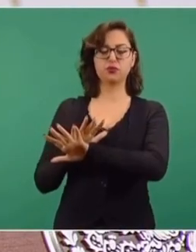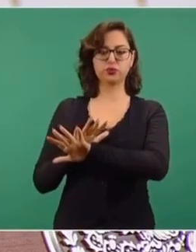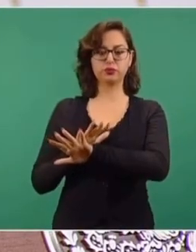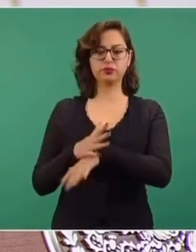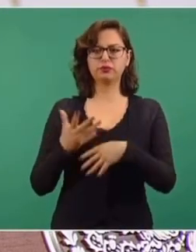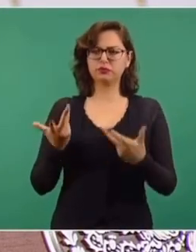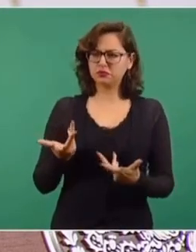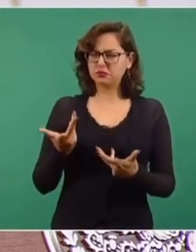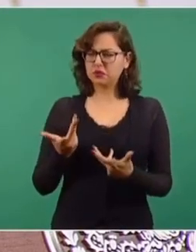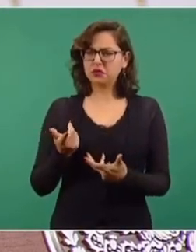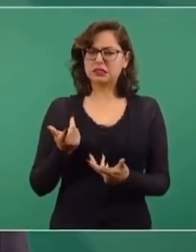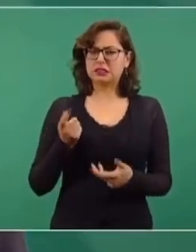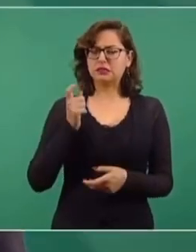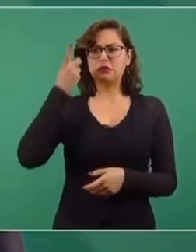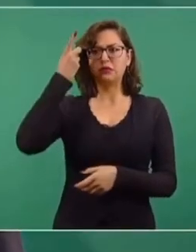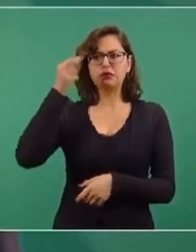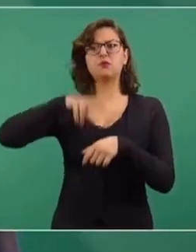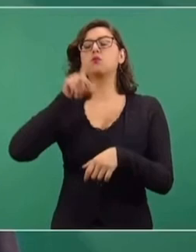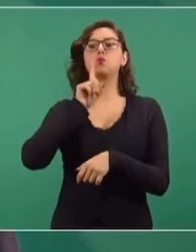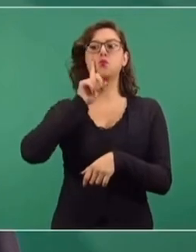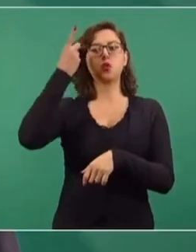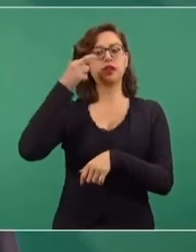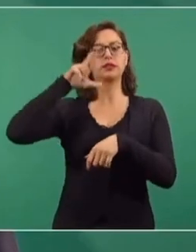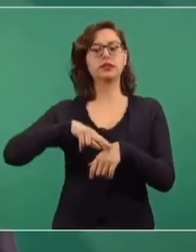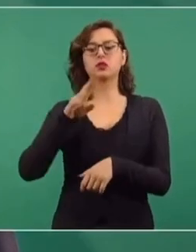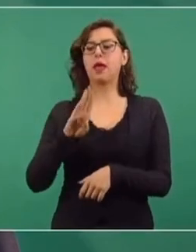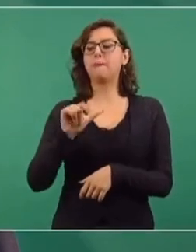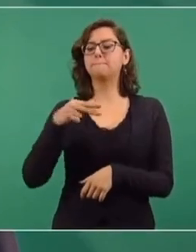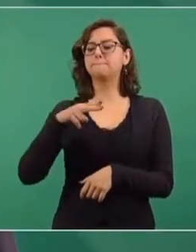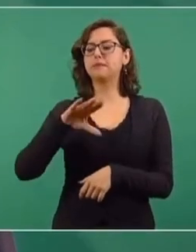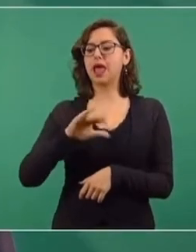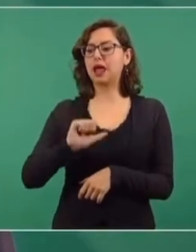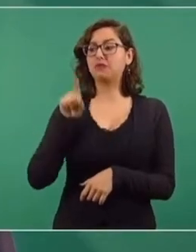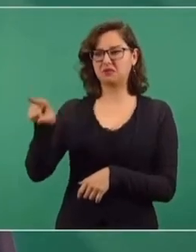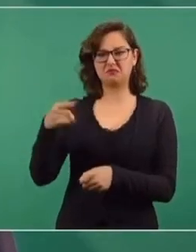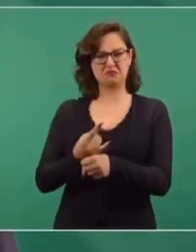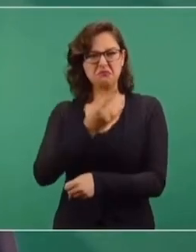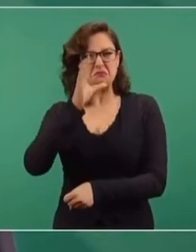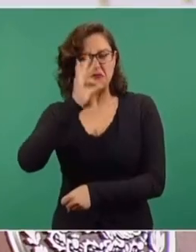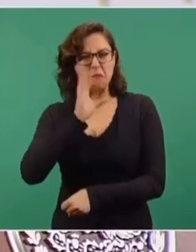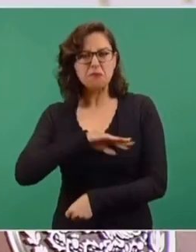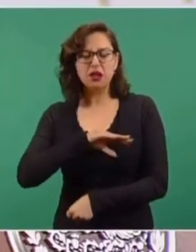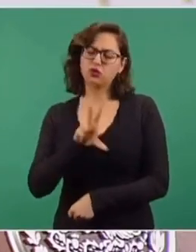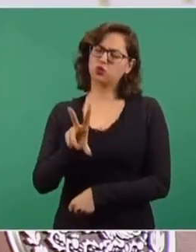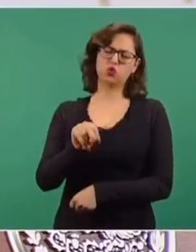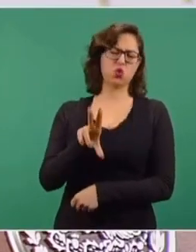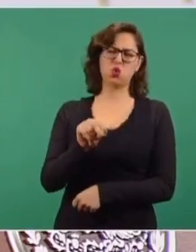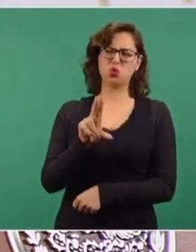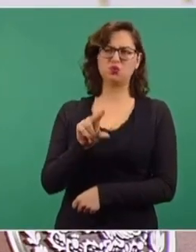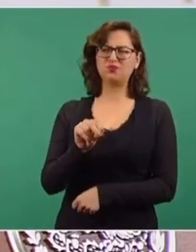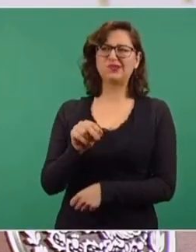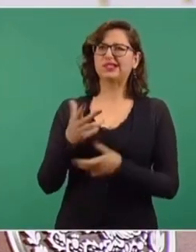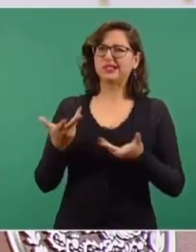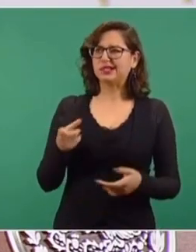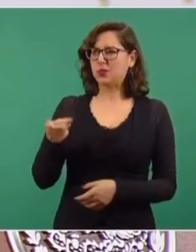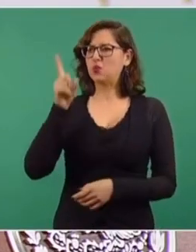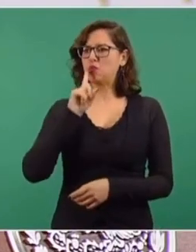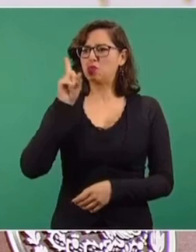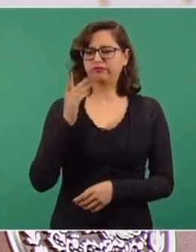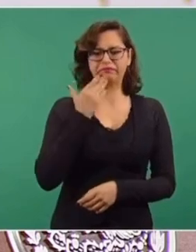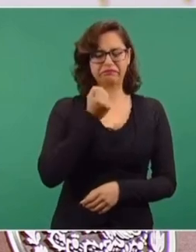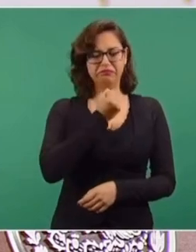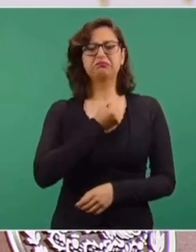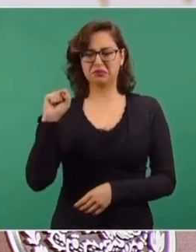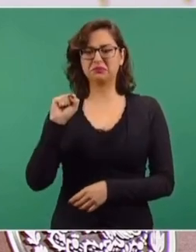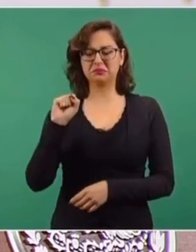haya incapacidad de la directora Blanca Jiménez. Es una de las especialistas de